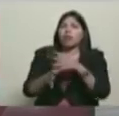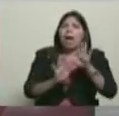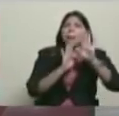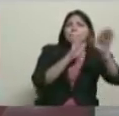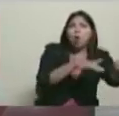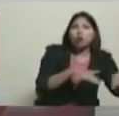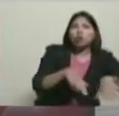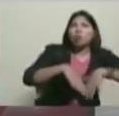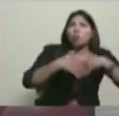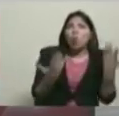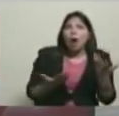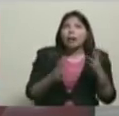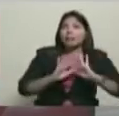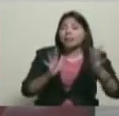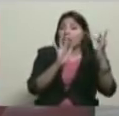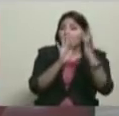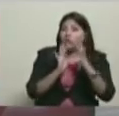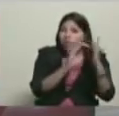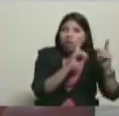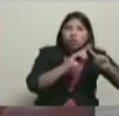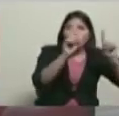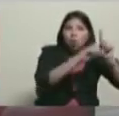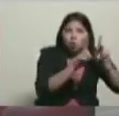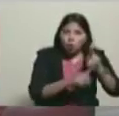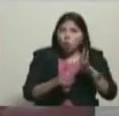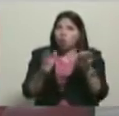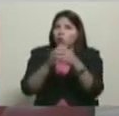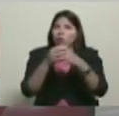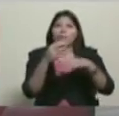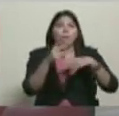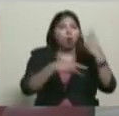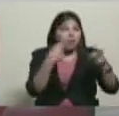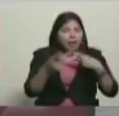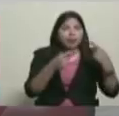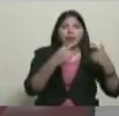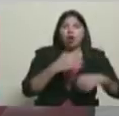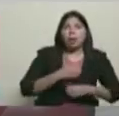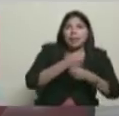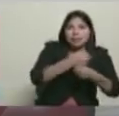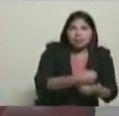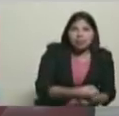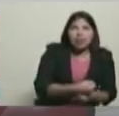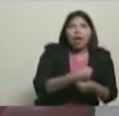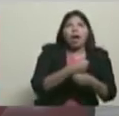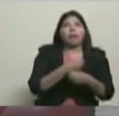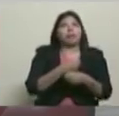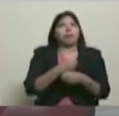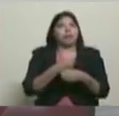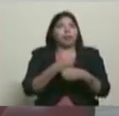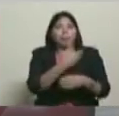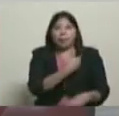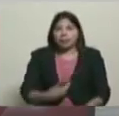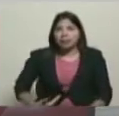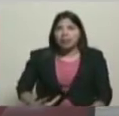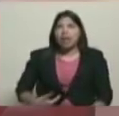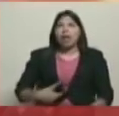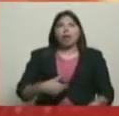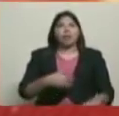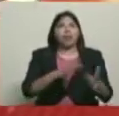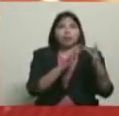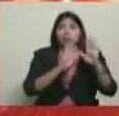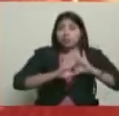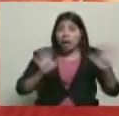hasta este momento han tenido comunicación con otras organizaciones políticas o representantes de otros gobiernos en apoyo a Venezuela.